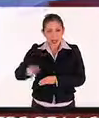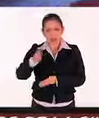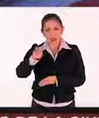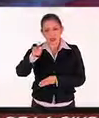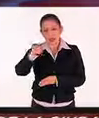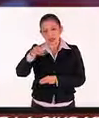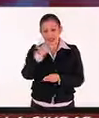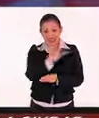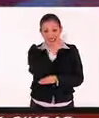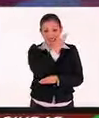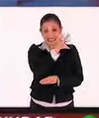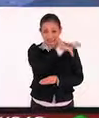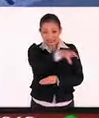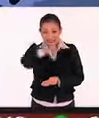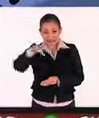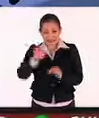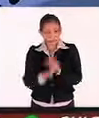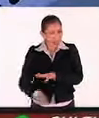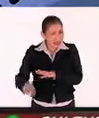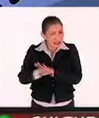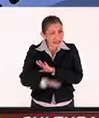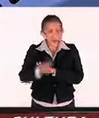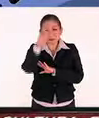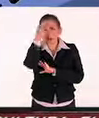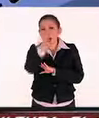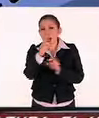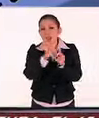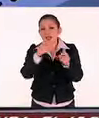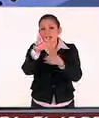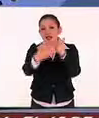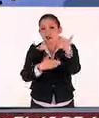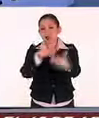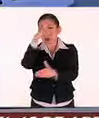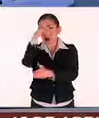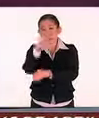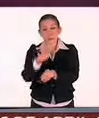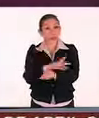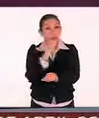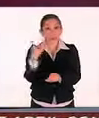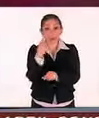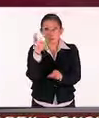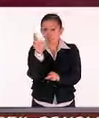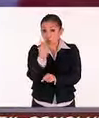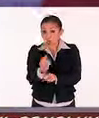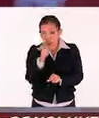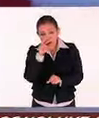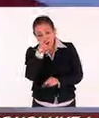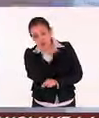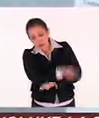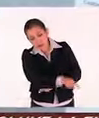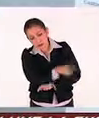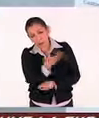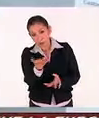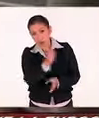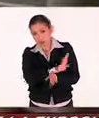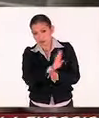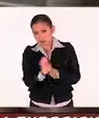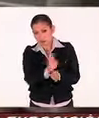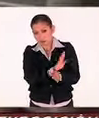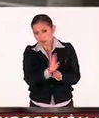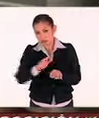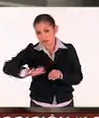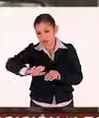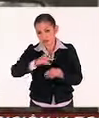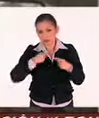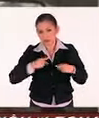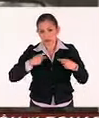Estas tres áreas son fundamentales para el desarrollo de nuestro país porque uno de los indicadores del bienestar de